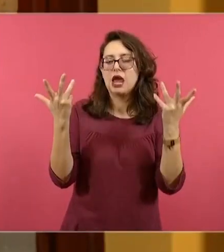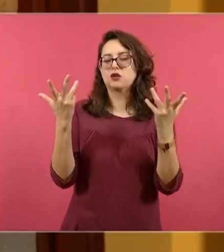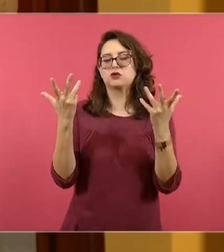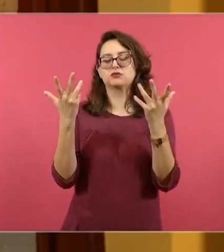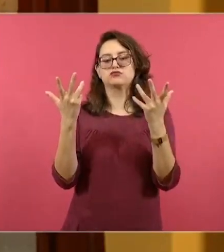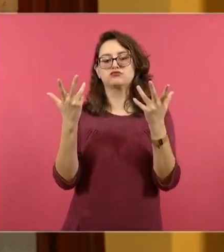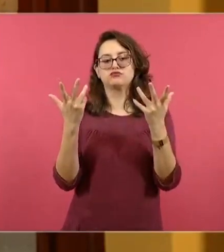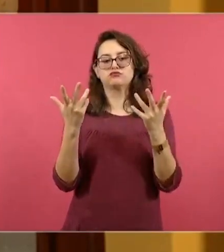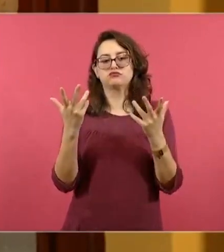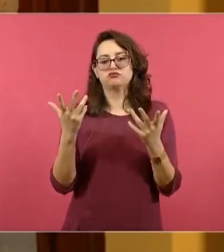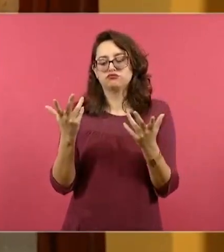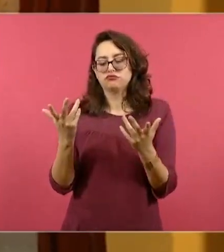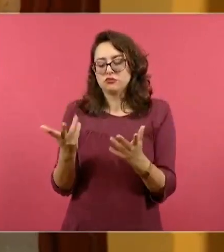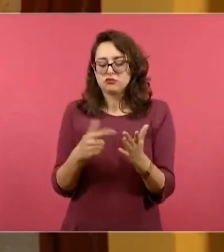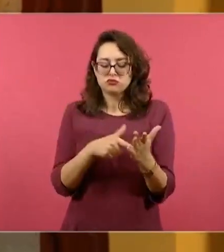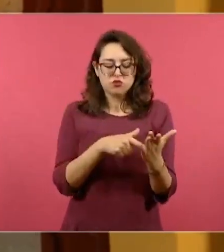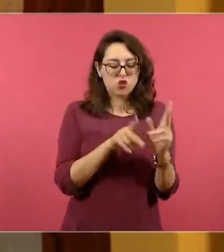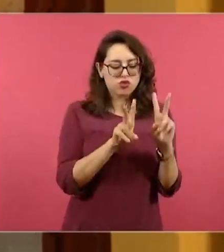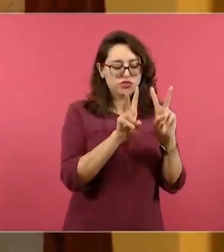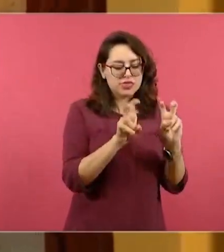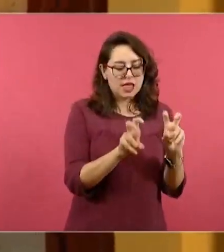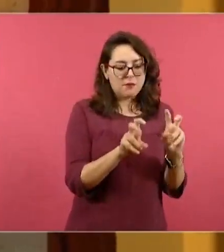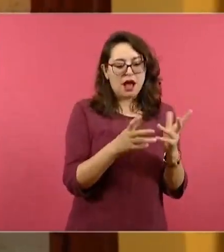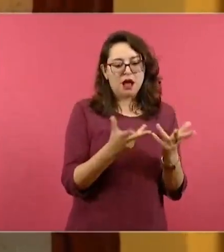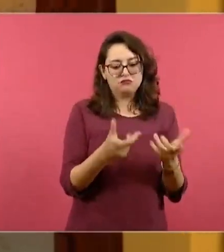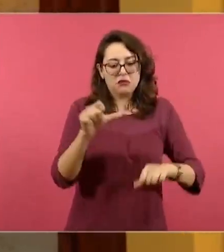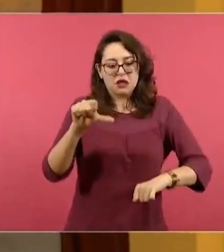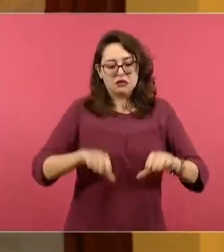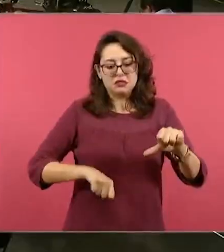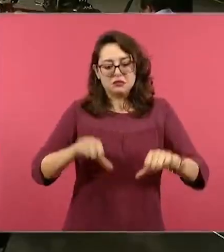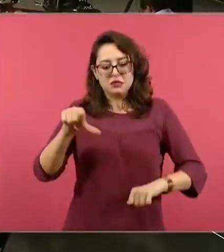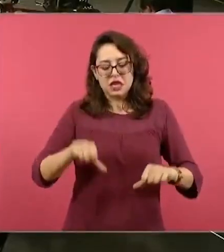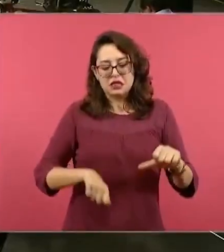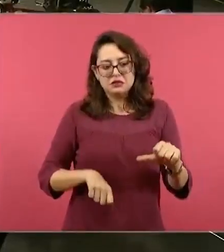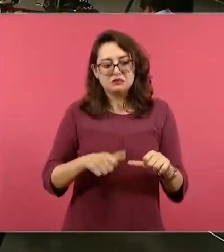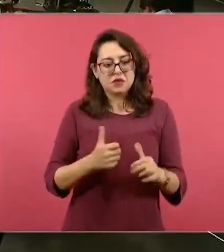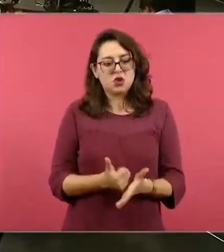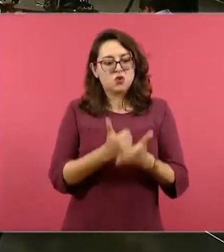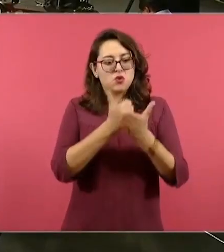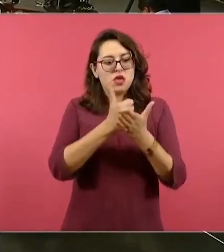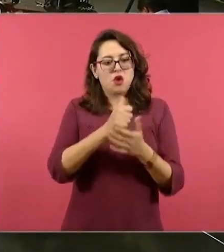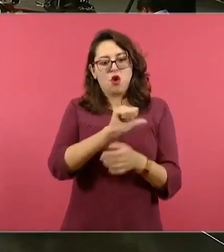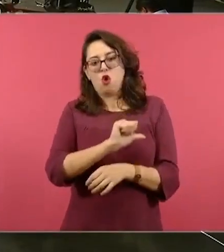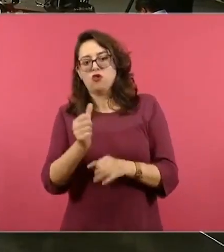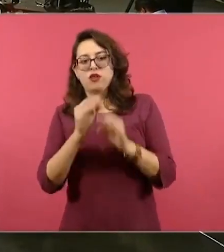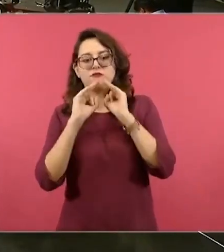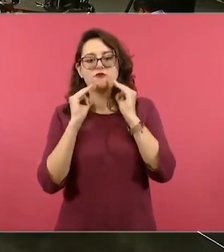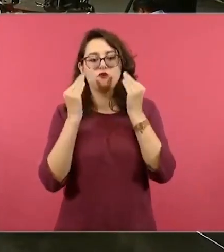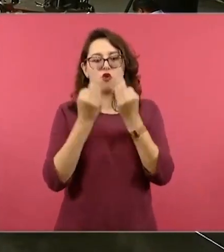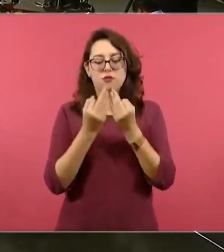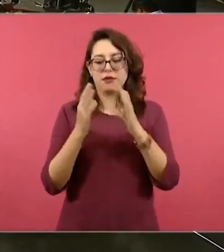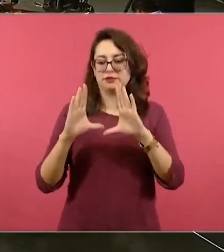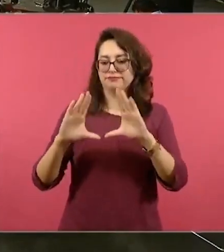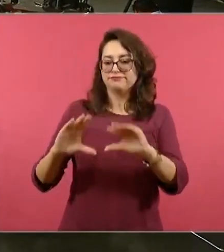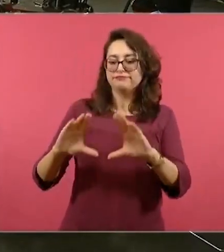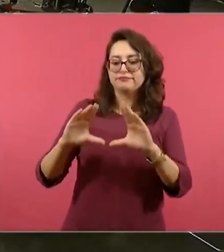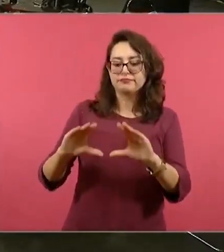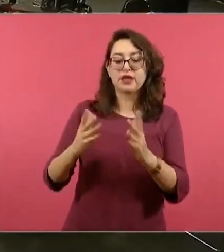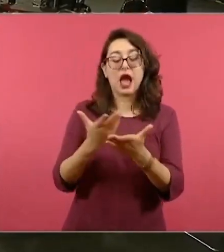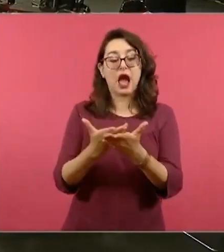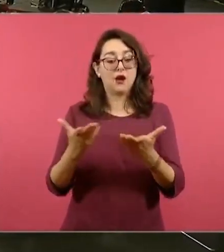son alternativas para poder trabajar dentro del aula. La siguiente, por favor. Bueno, es momento de